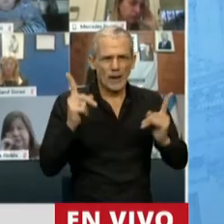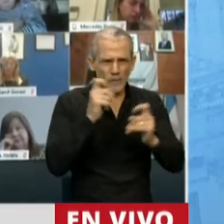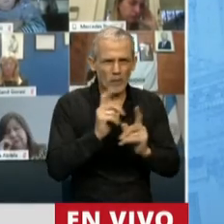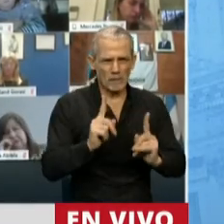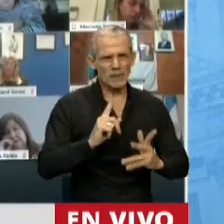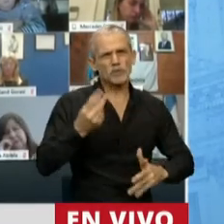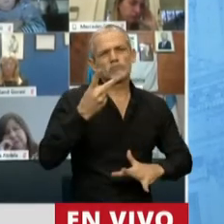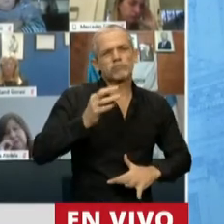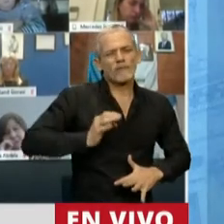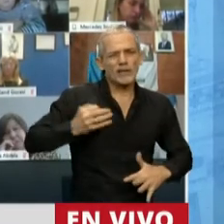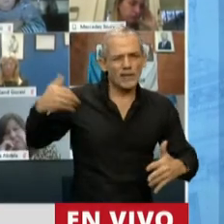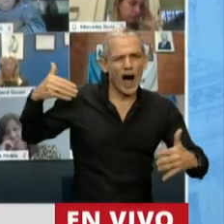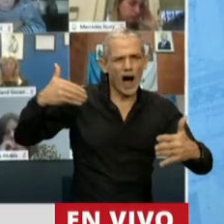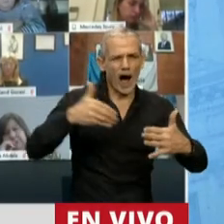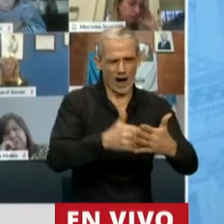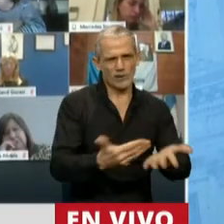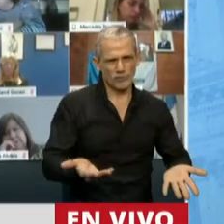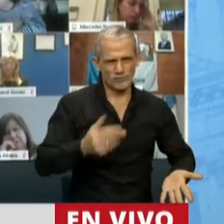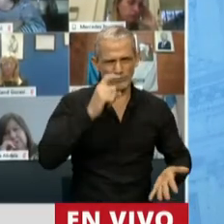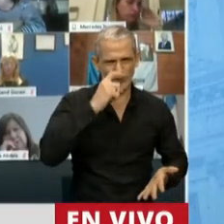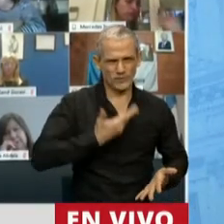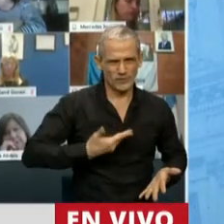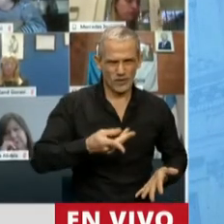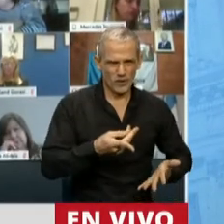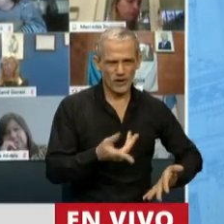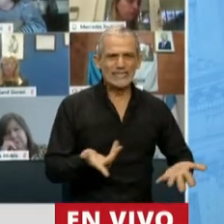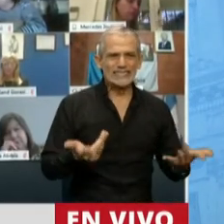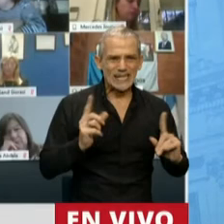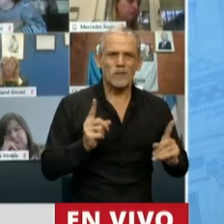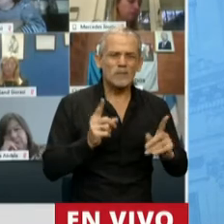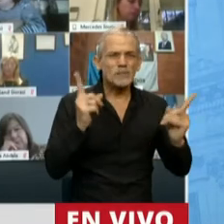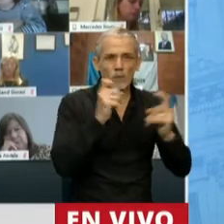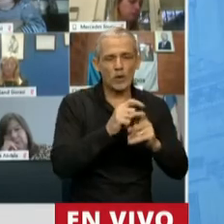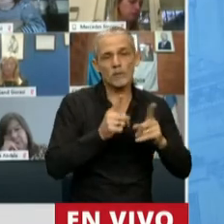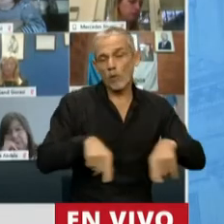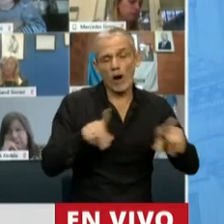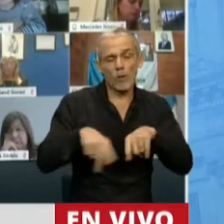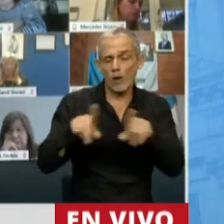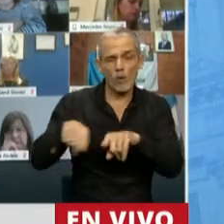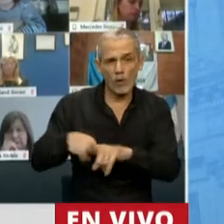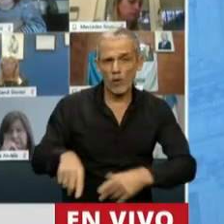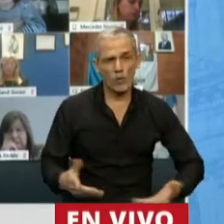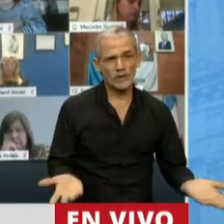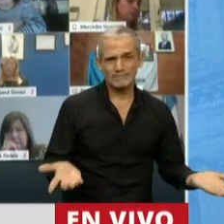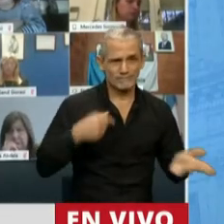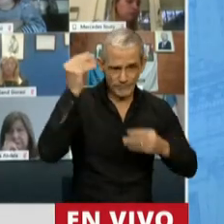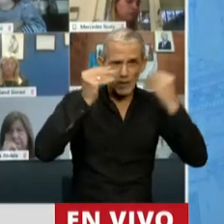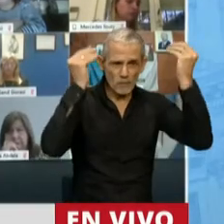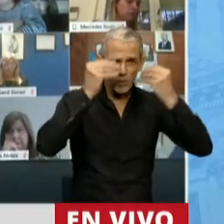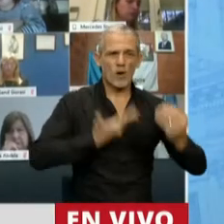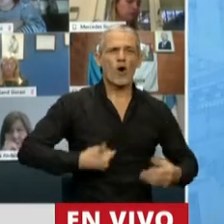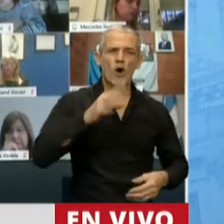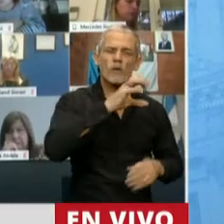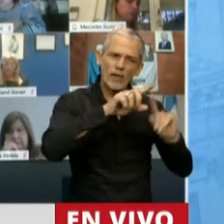20 años, ya nos pasó, ya nos pasó esto, y es lo que no queremos entrar y que nos vuelva a pasar. la preocupación del